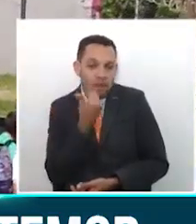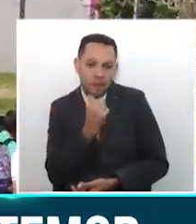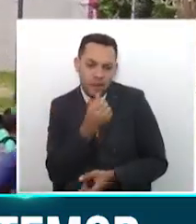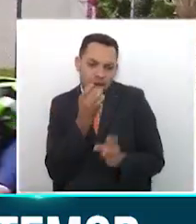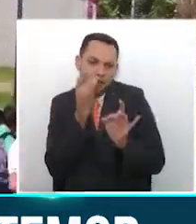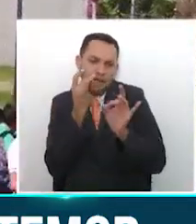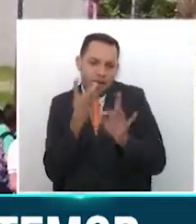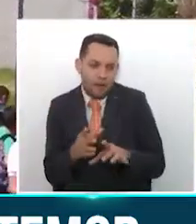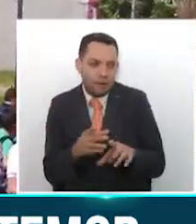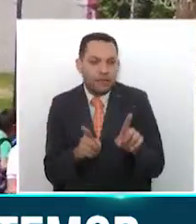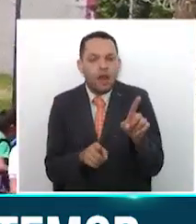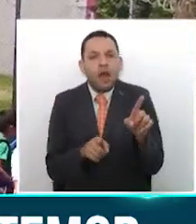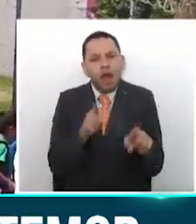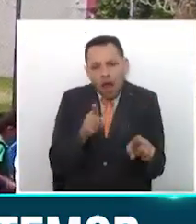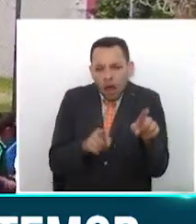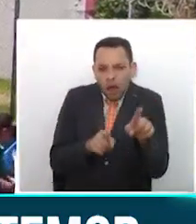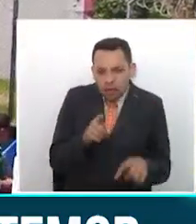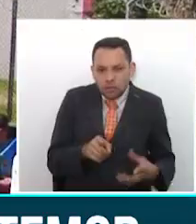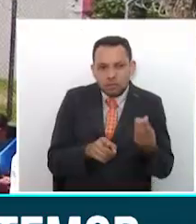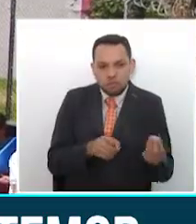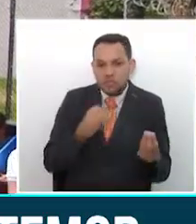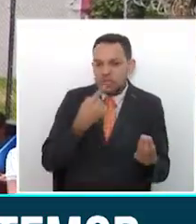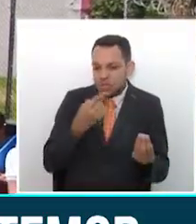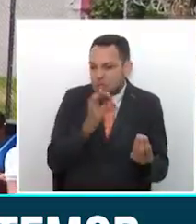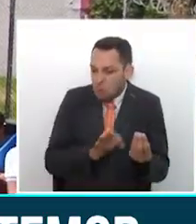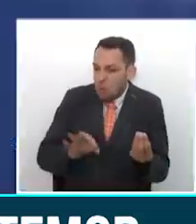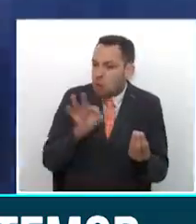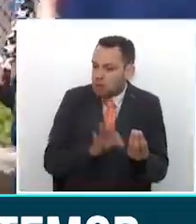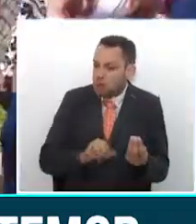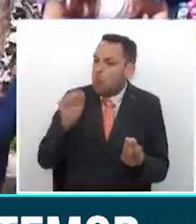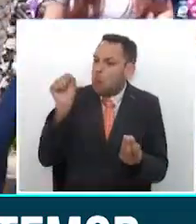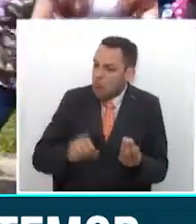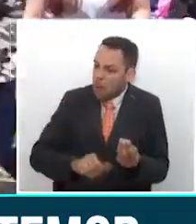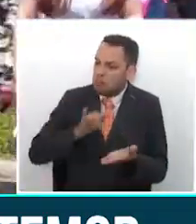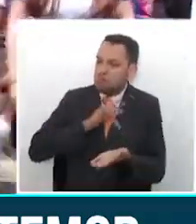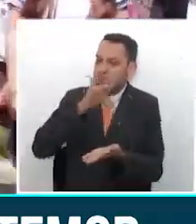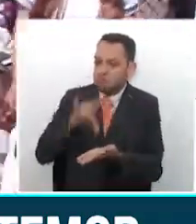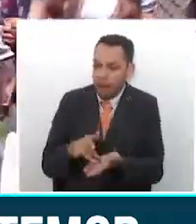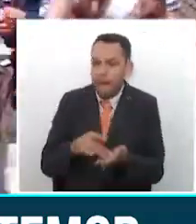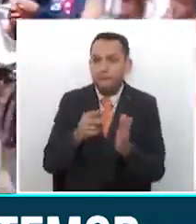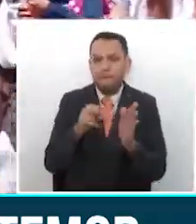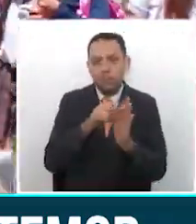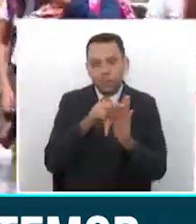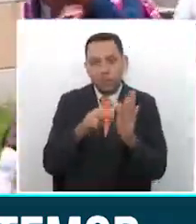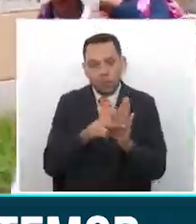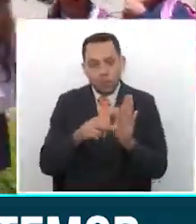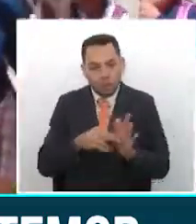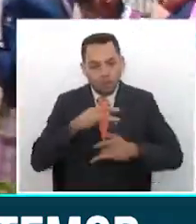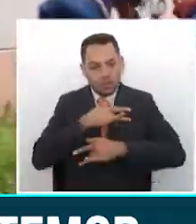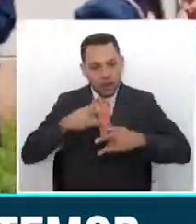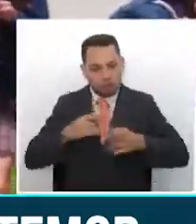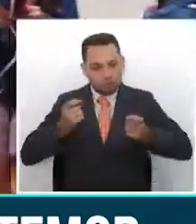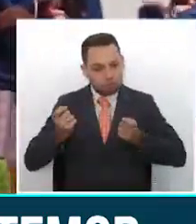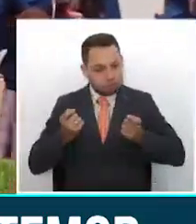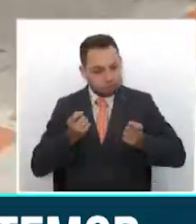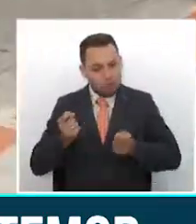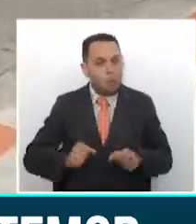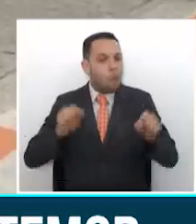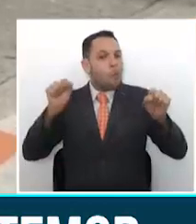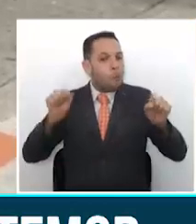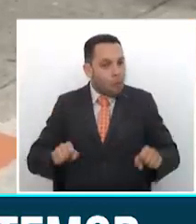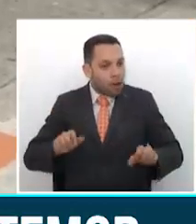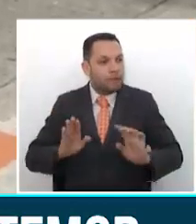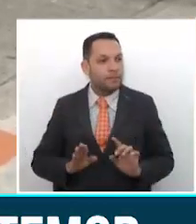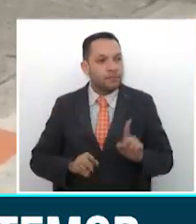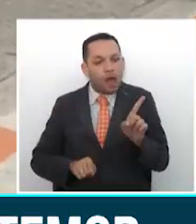Una minoría indica que es importante volver a las clases presenciales, eso sí cumpliendo con las normas de bioseguridad. Hay unos niños que